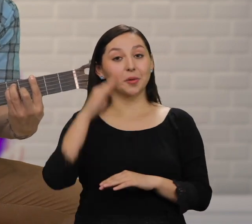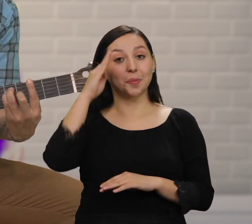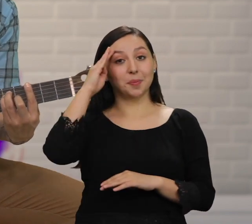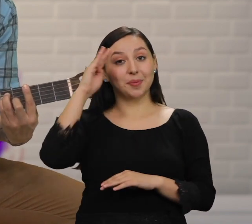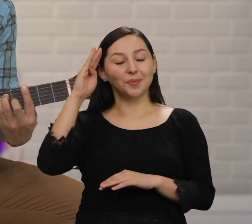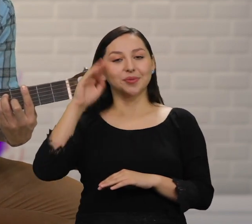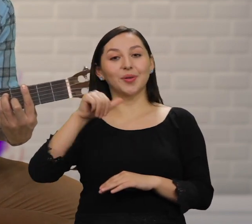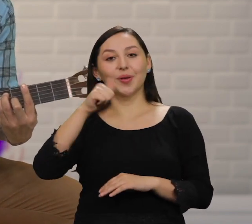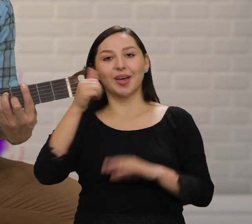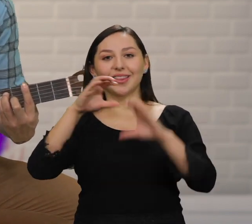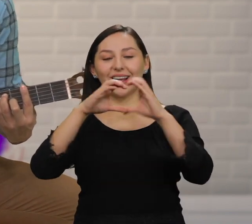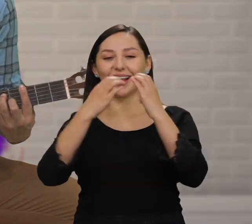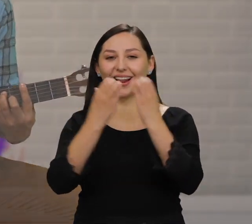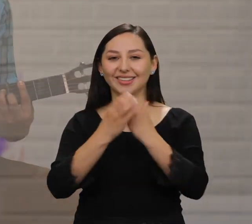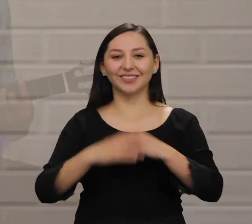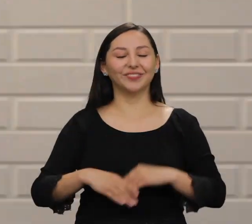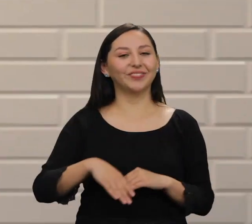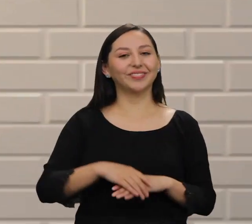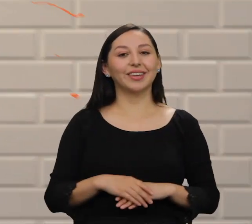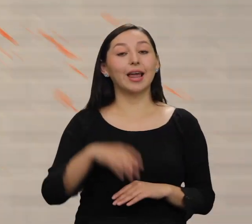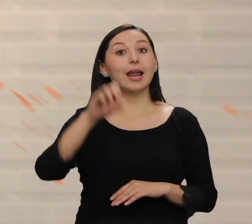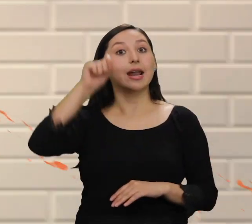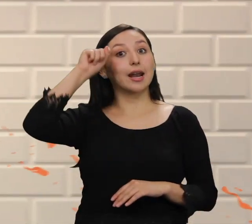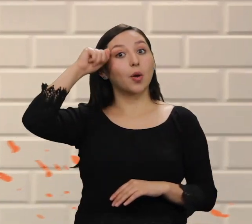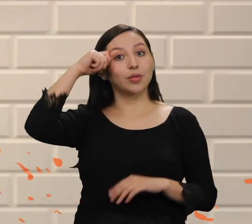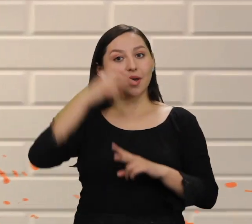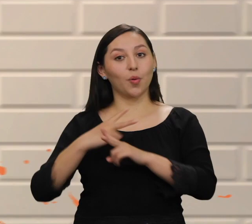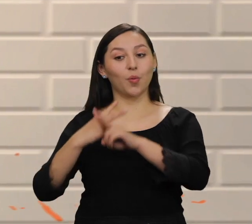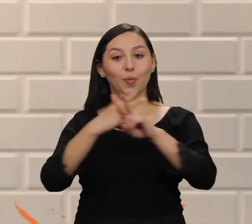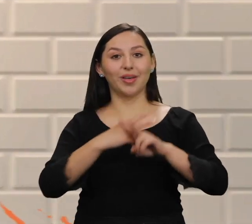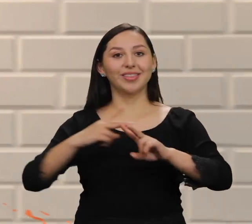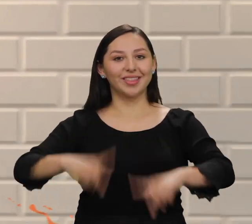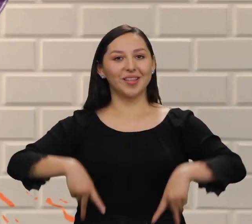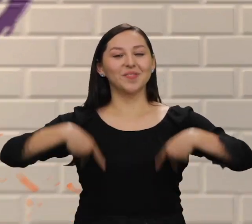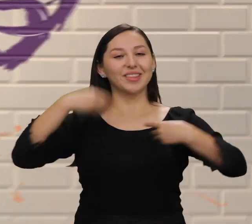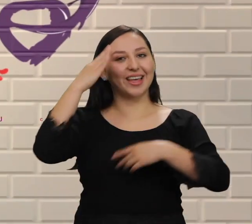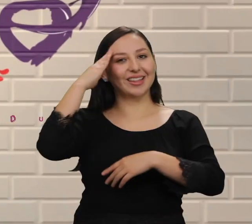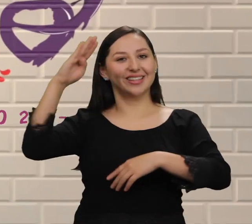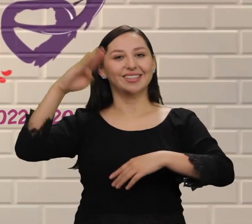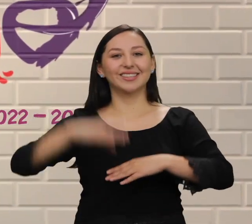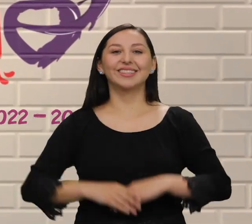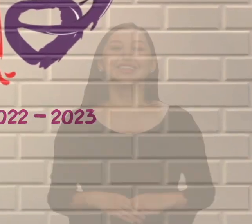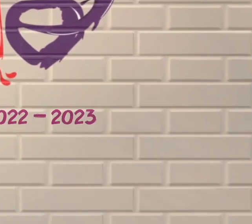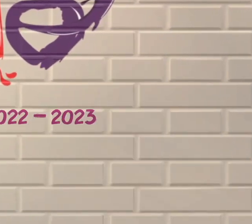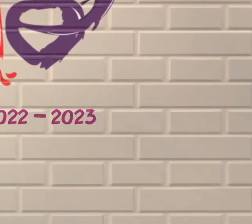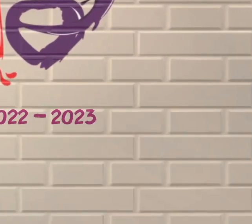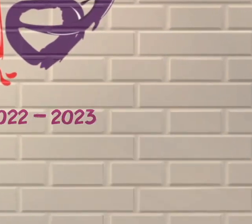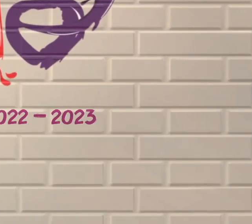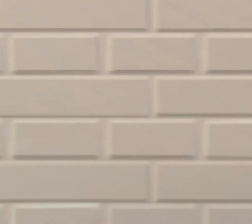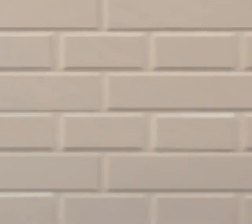Nos vemos en la siguiente superclase Y recuerda, cuida la vida Adiós